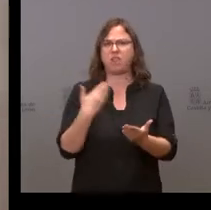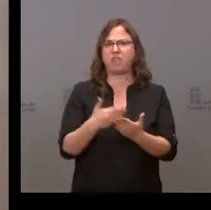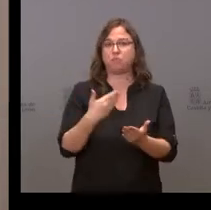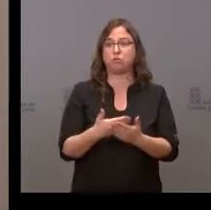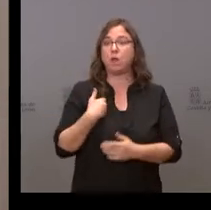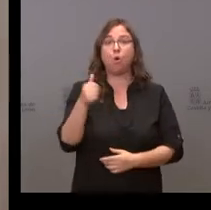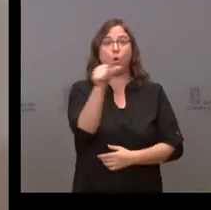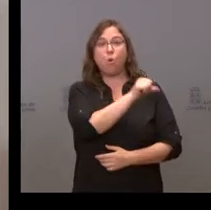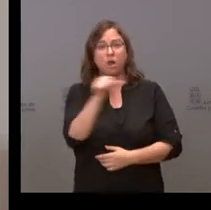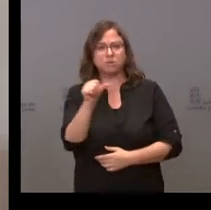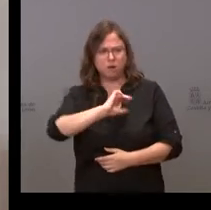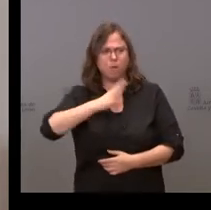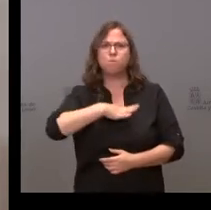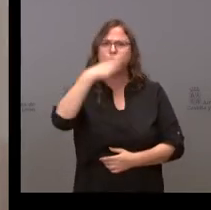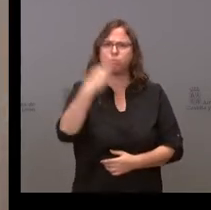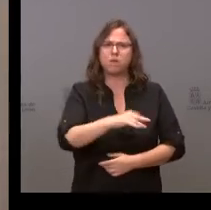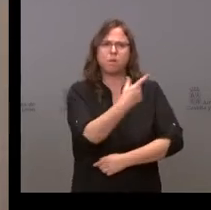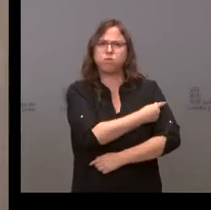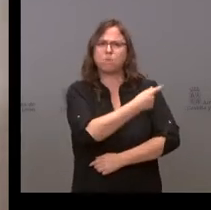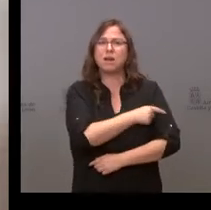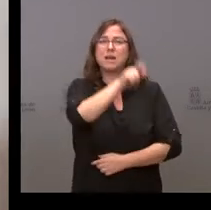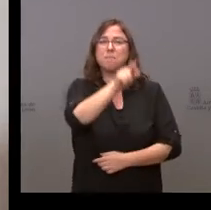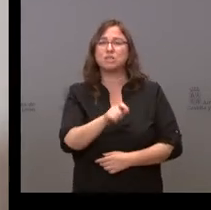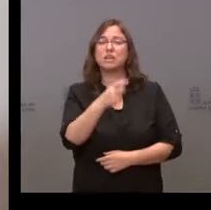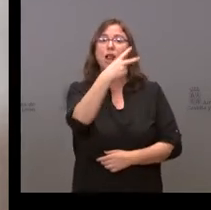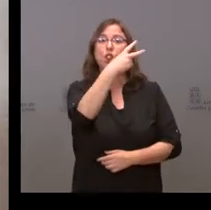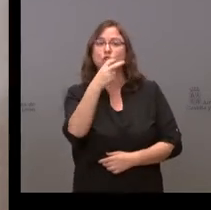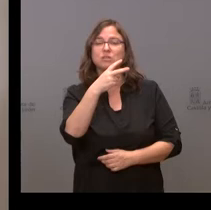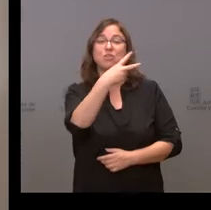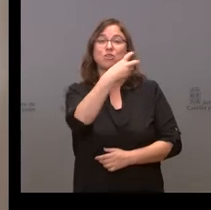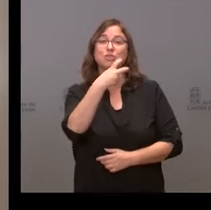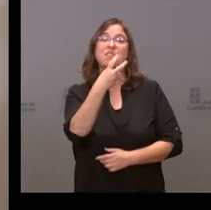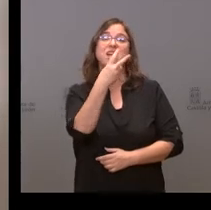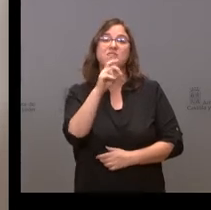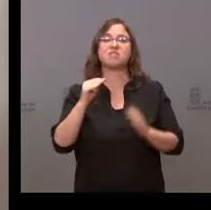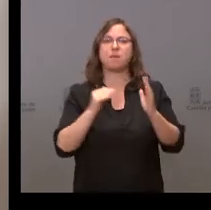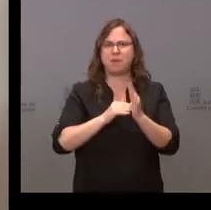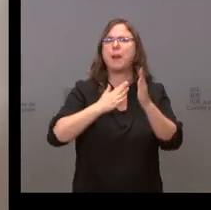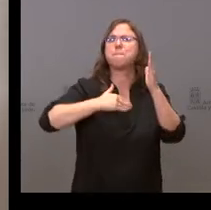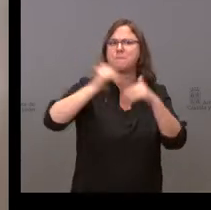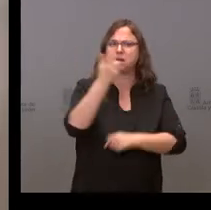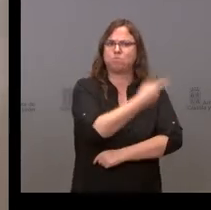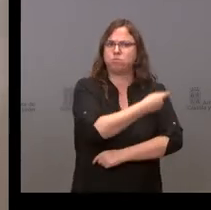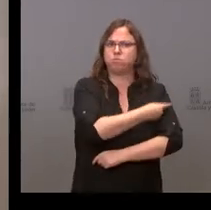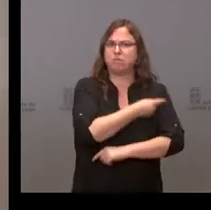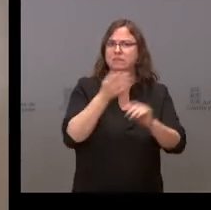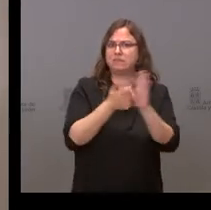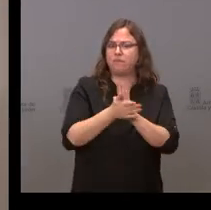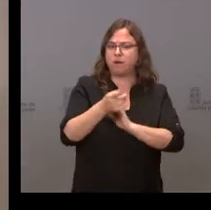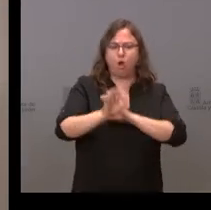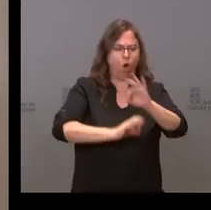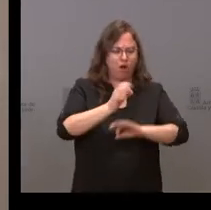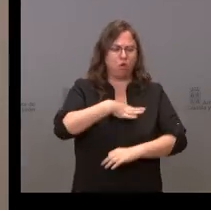fuimos capaces de vacunar a más de 220.000 personas. Por tanto, tenemos capacidad logística de